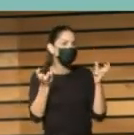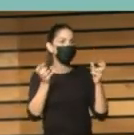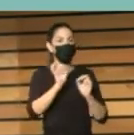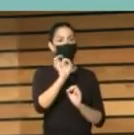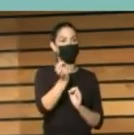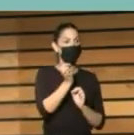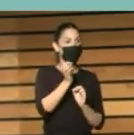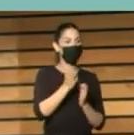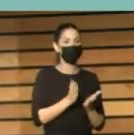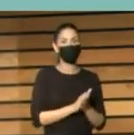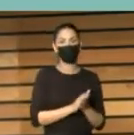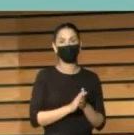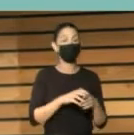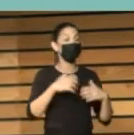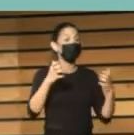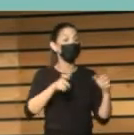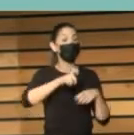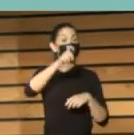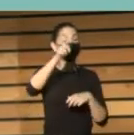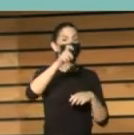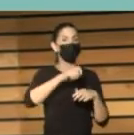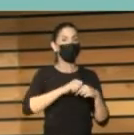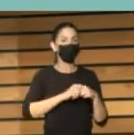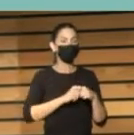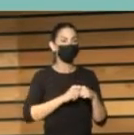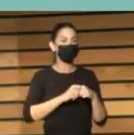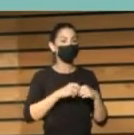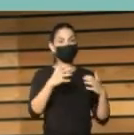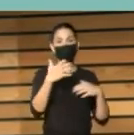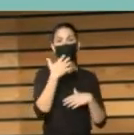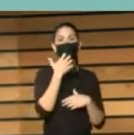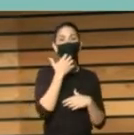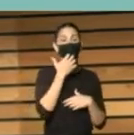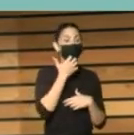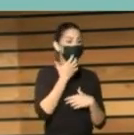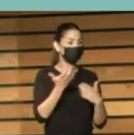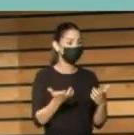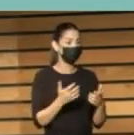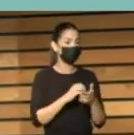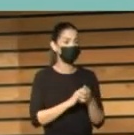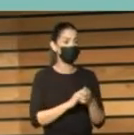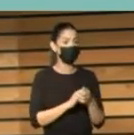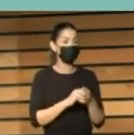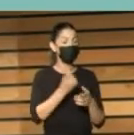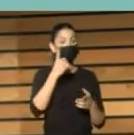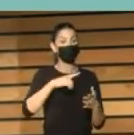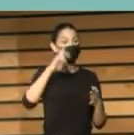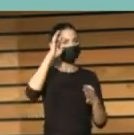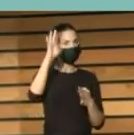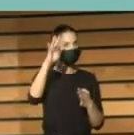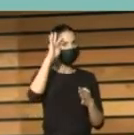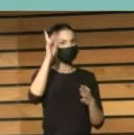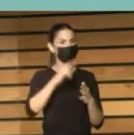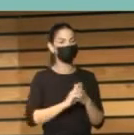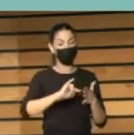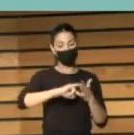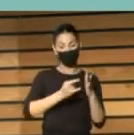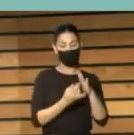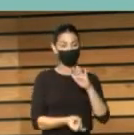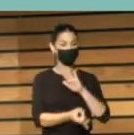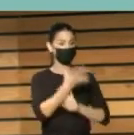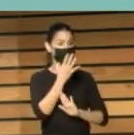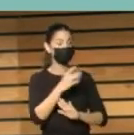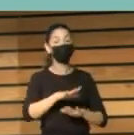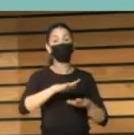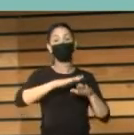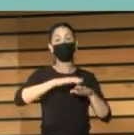y pueden conocer cómo se trabaja en otras instituciones, lo que sirve siempre de inspiración para poner en marcha nuevos proyectos, para mejorar el